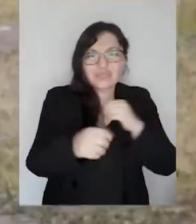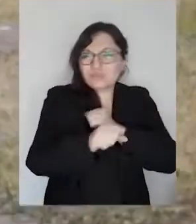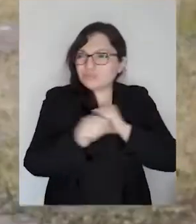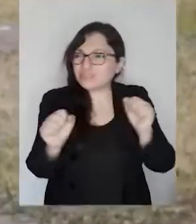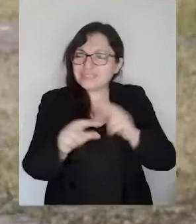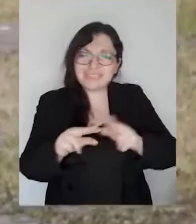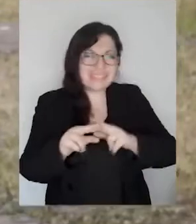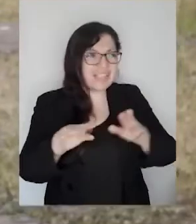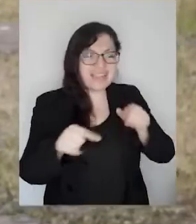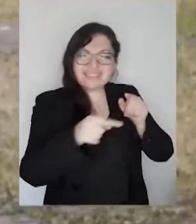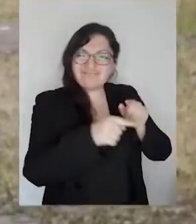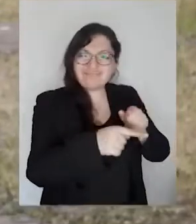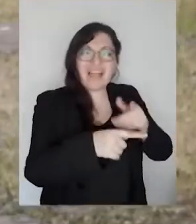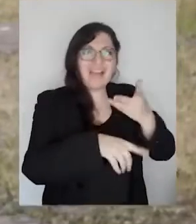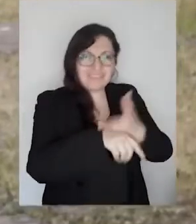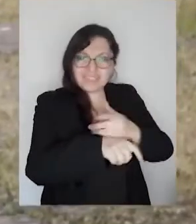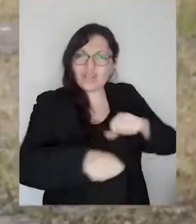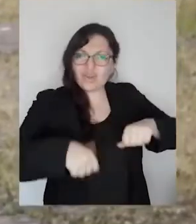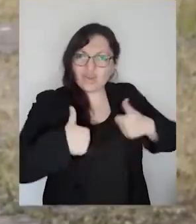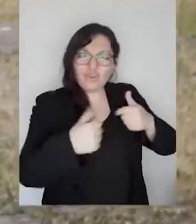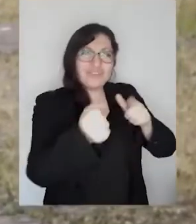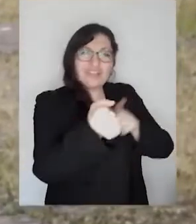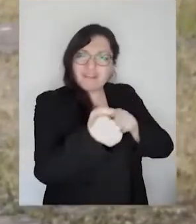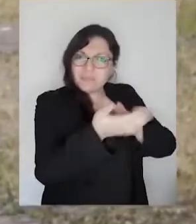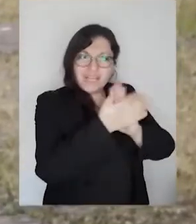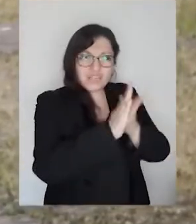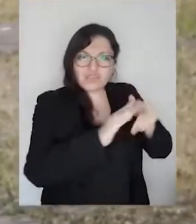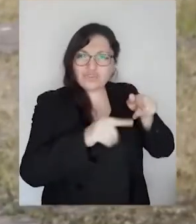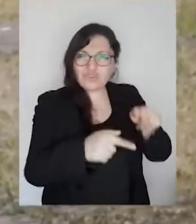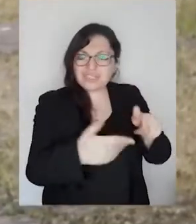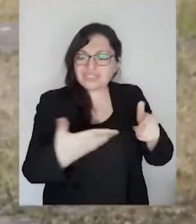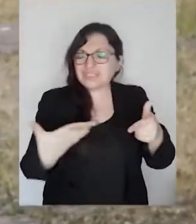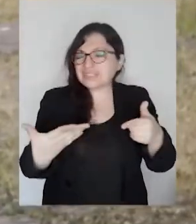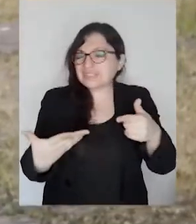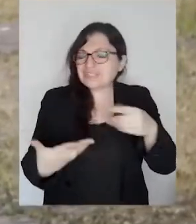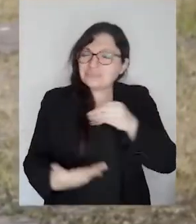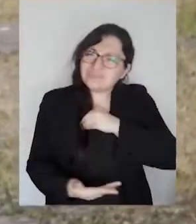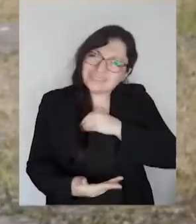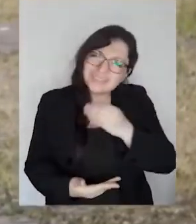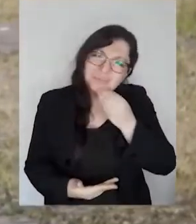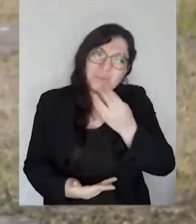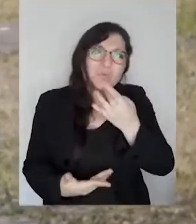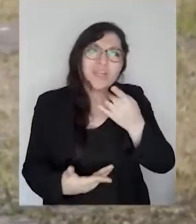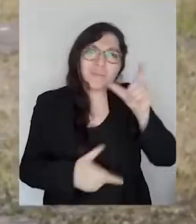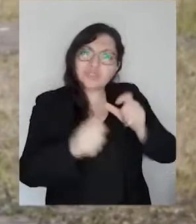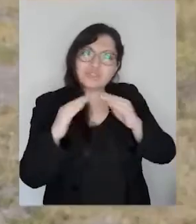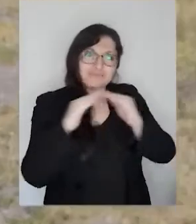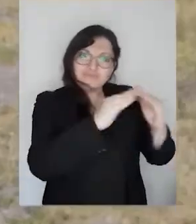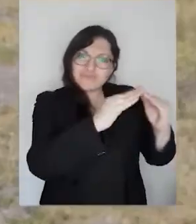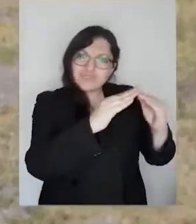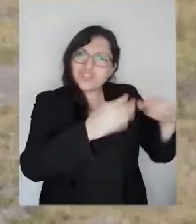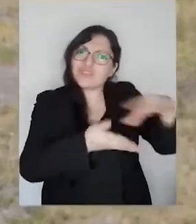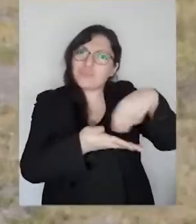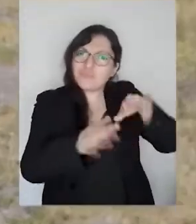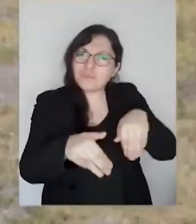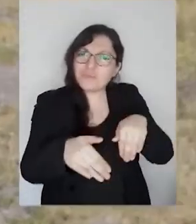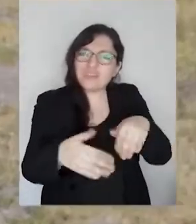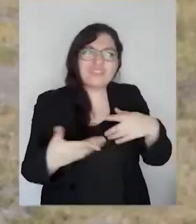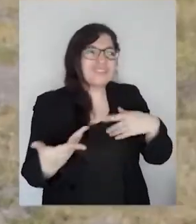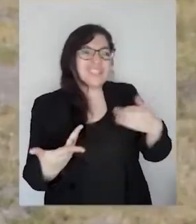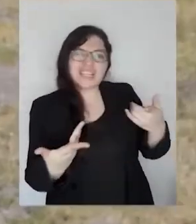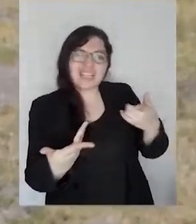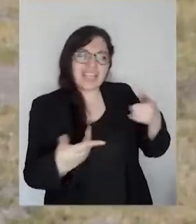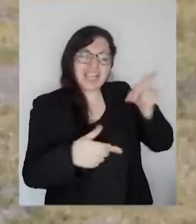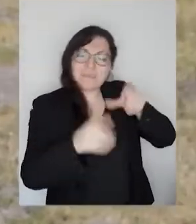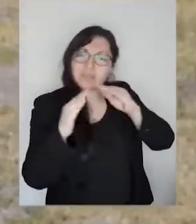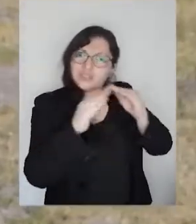nada. Habían jóvenes, familias completas. Y eso era triste también porque eran vecinos del sector. Era como, ¿qué son?